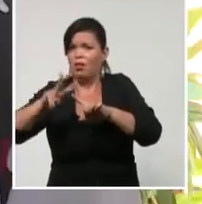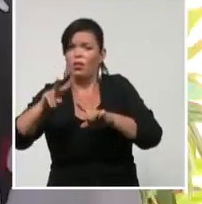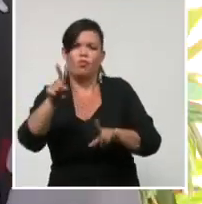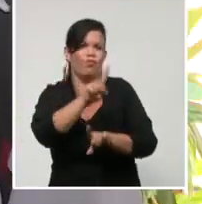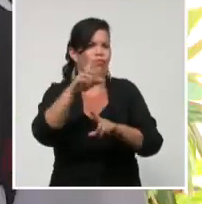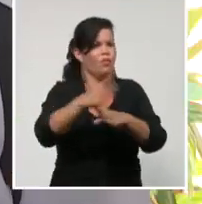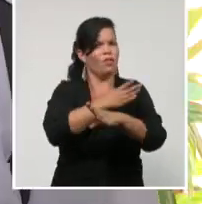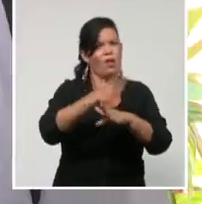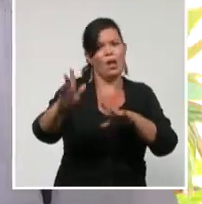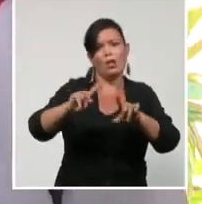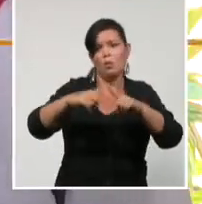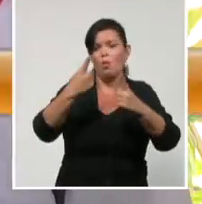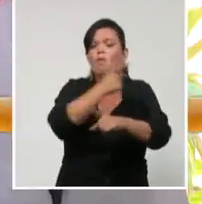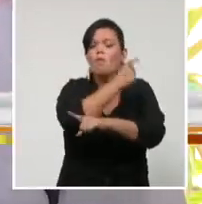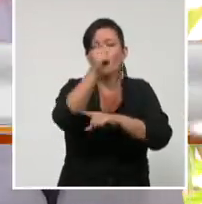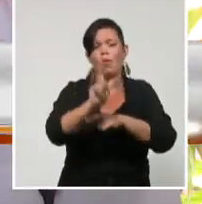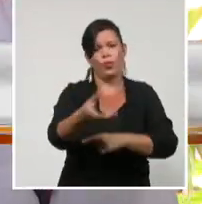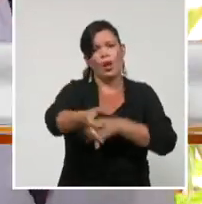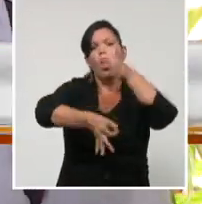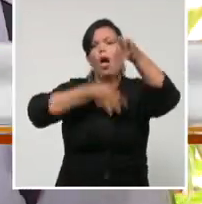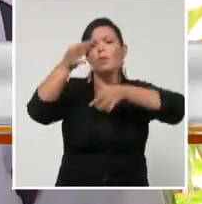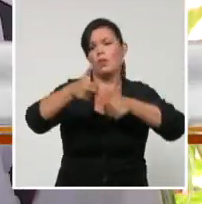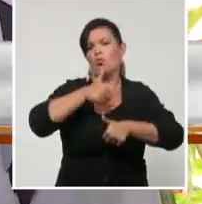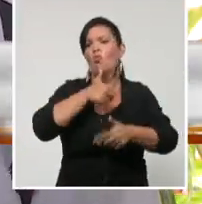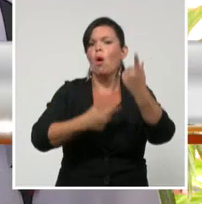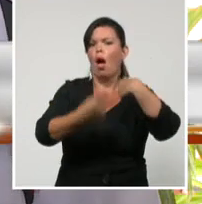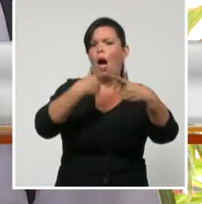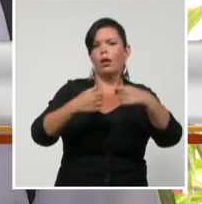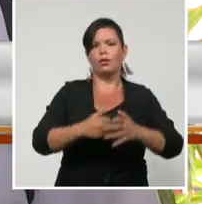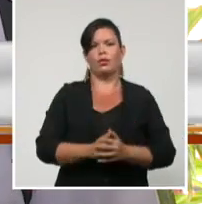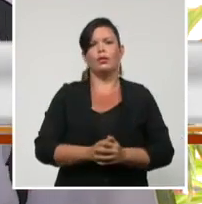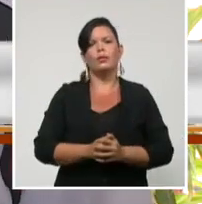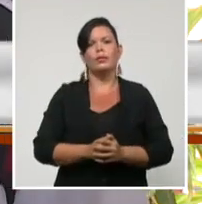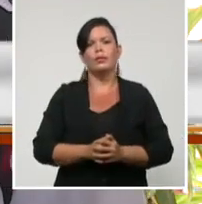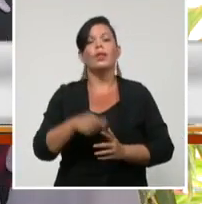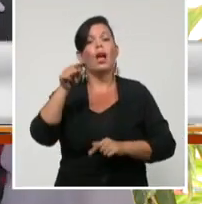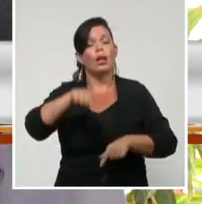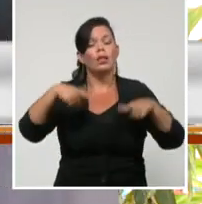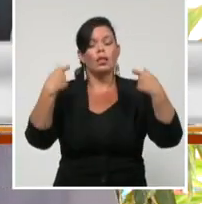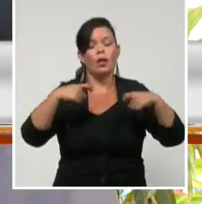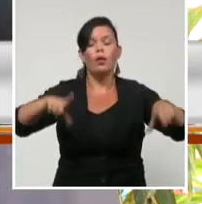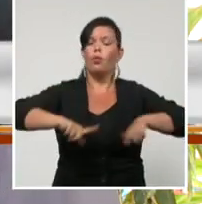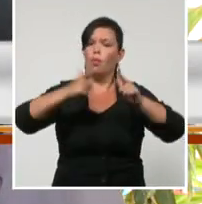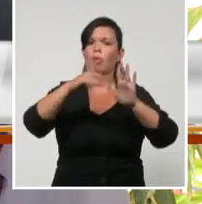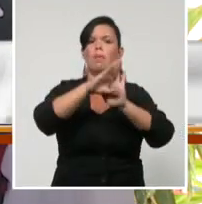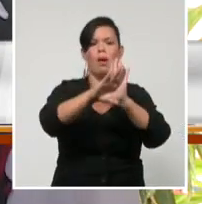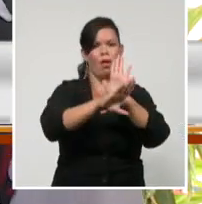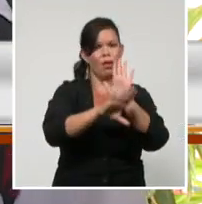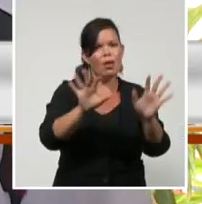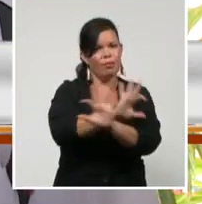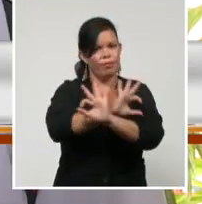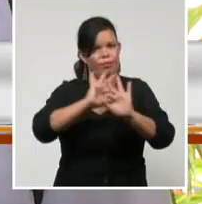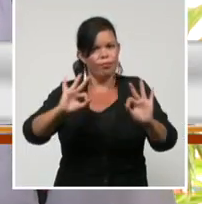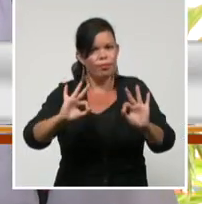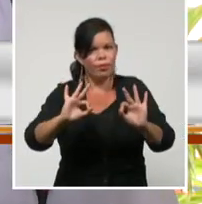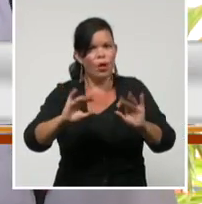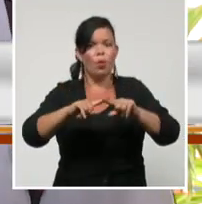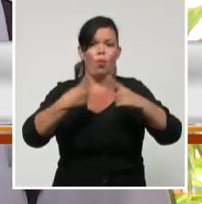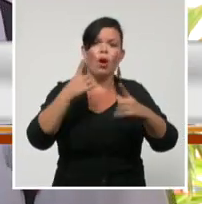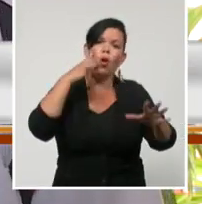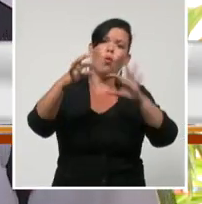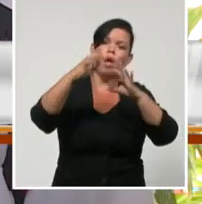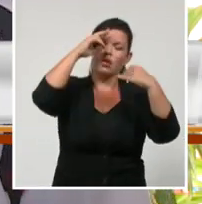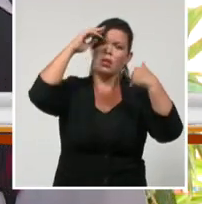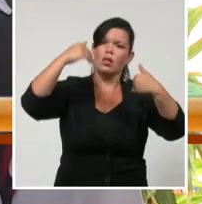dudas. Hay que respetar todas las medidas higiénicas, se tienen que cumplir porque es por nuestro bien, por nuestra salud. Y me siento muy orgulloso